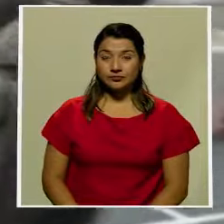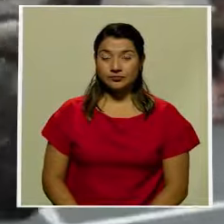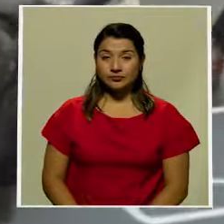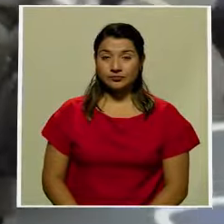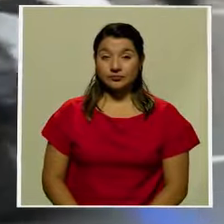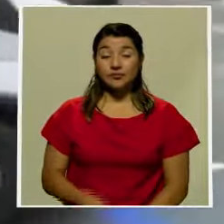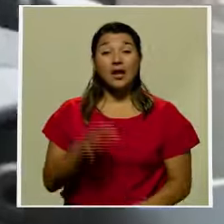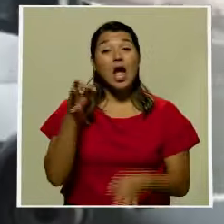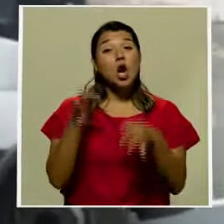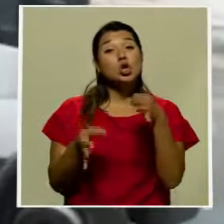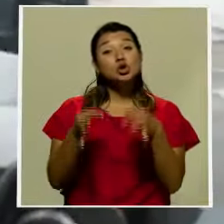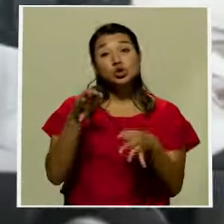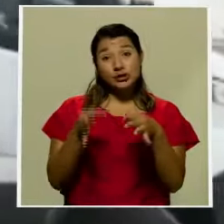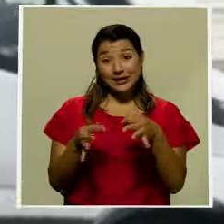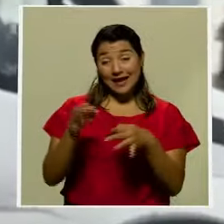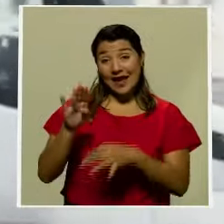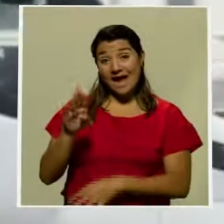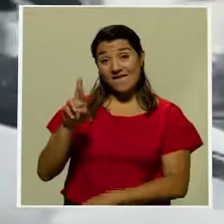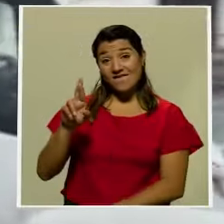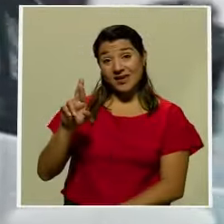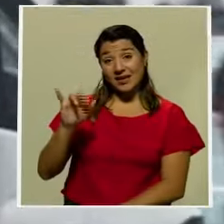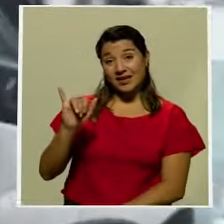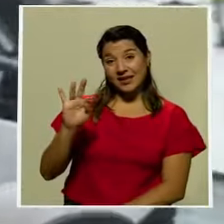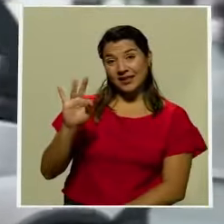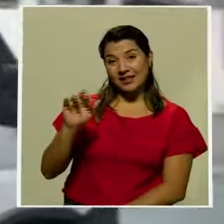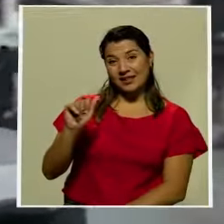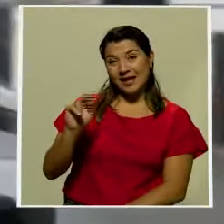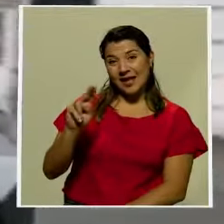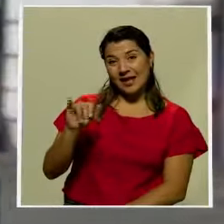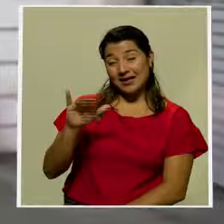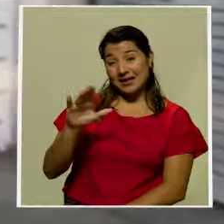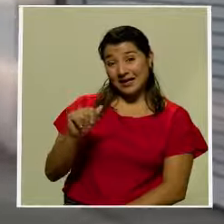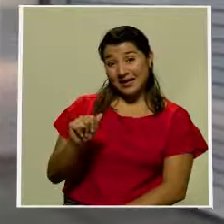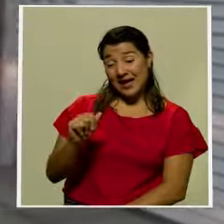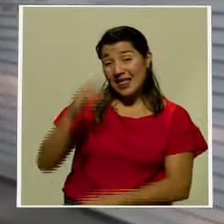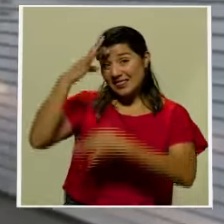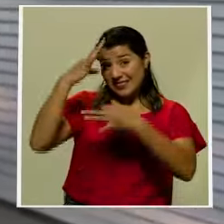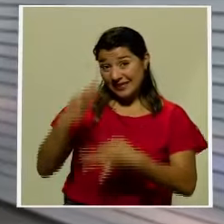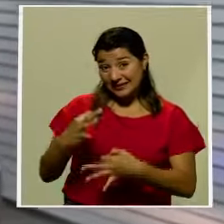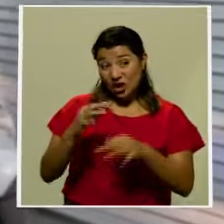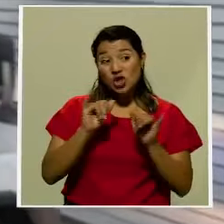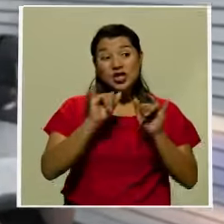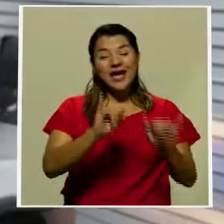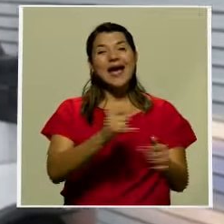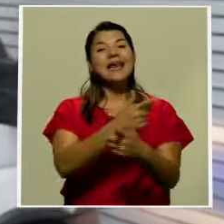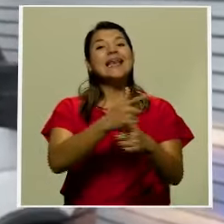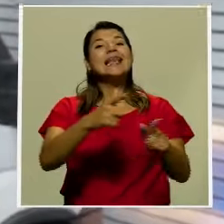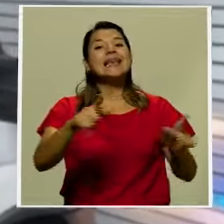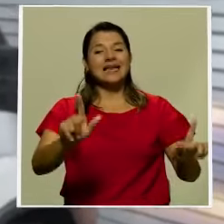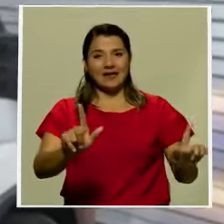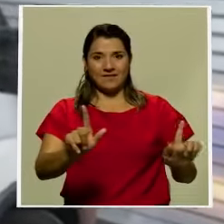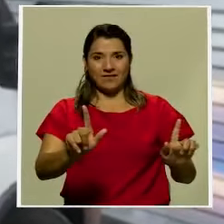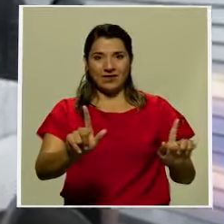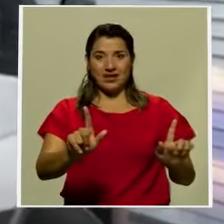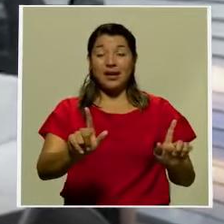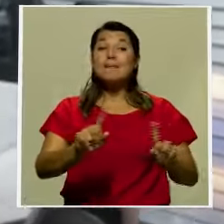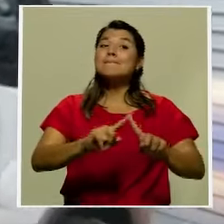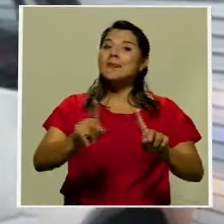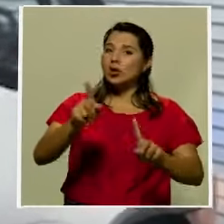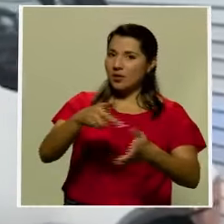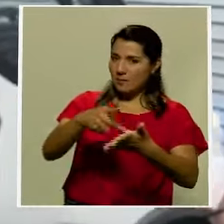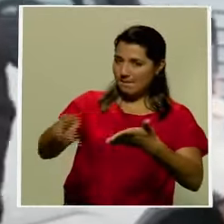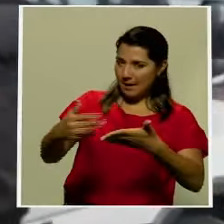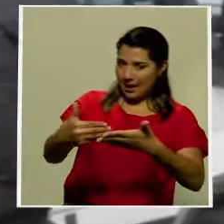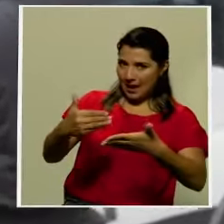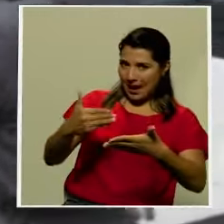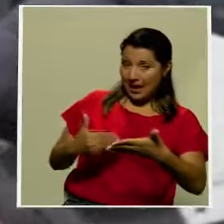La justicia británica rechazó el miércoles dejar en libertad bajo fianza a Julian Assange a la espera de que Estados Unidos recurra a